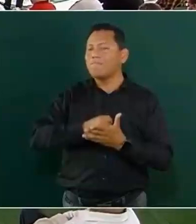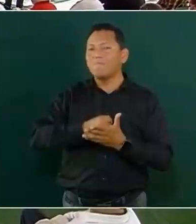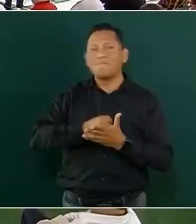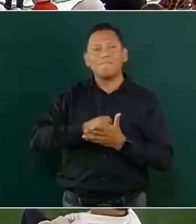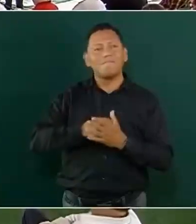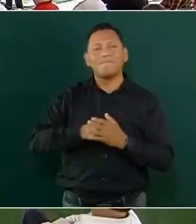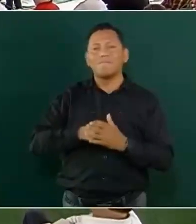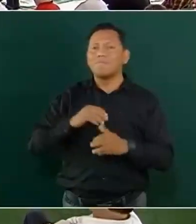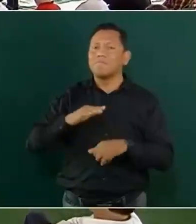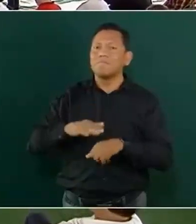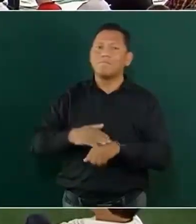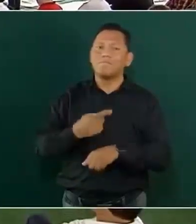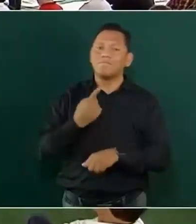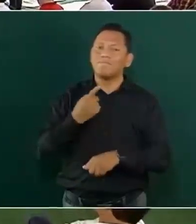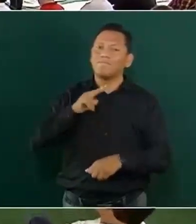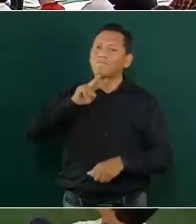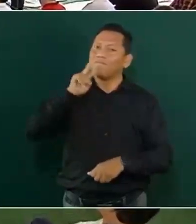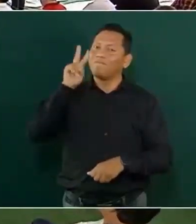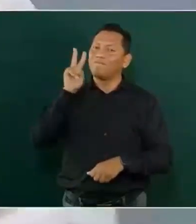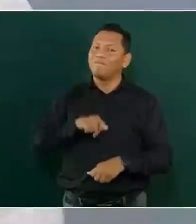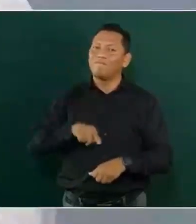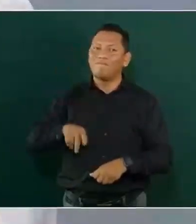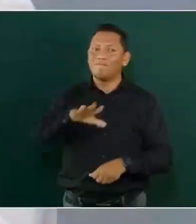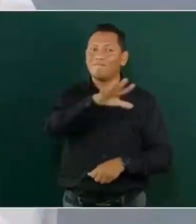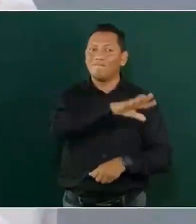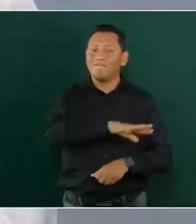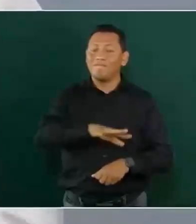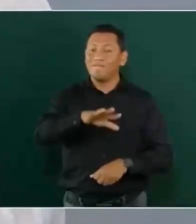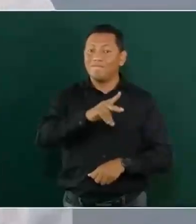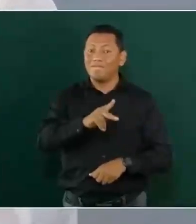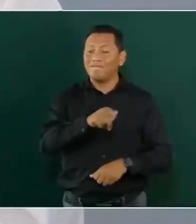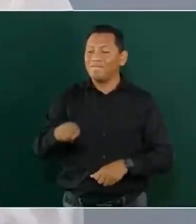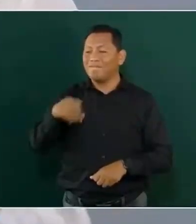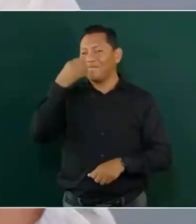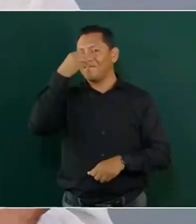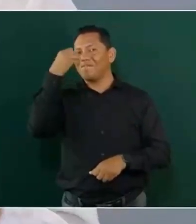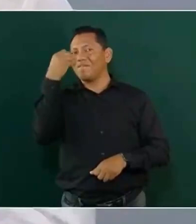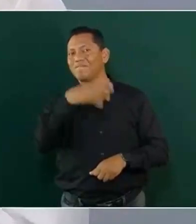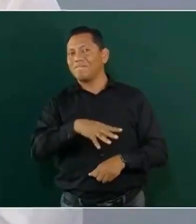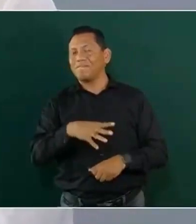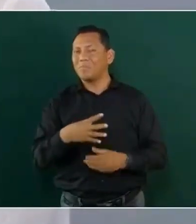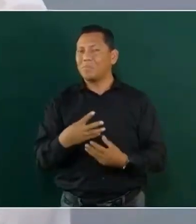Porque es tanto el desprecio al pueblo que ni siquiera